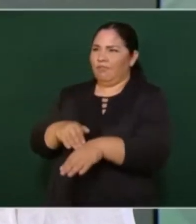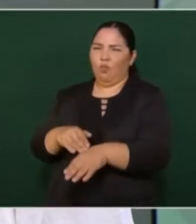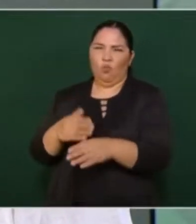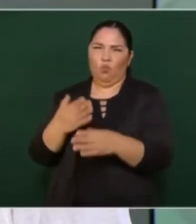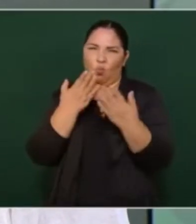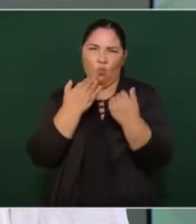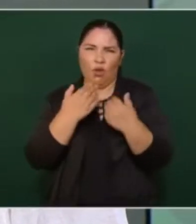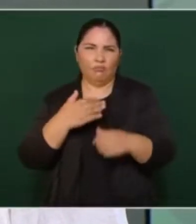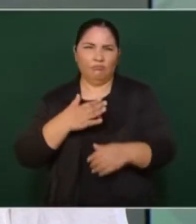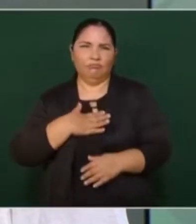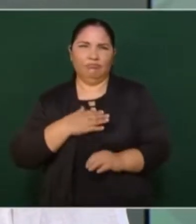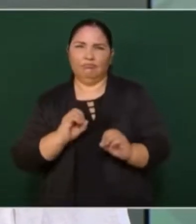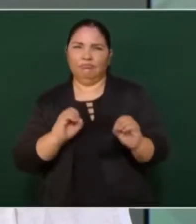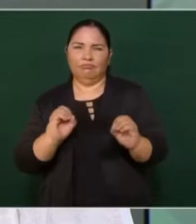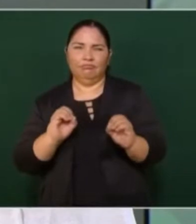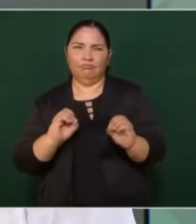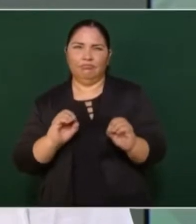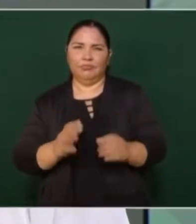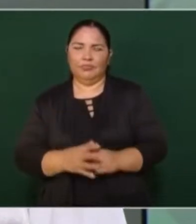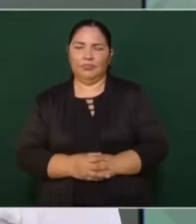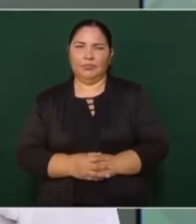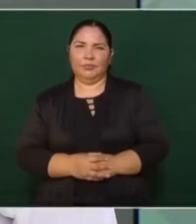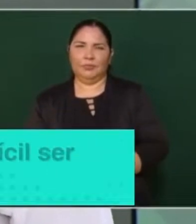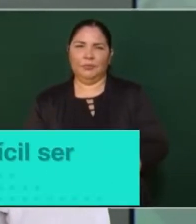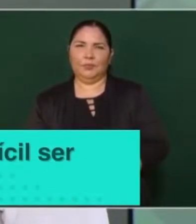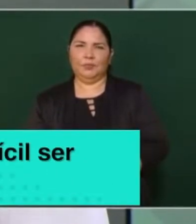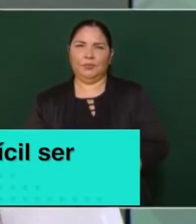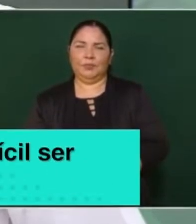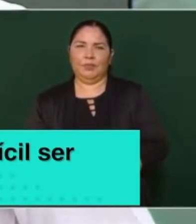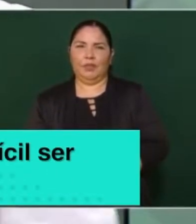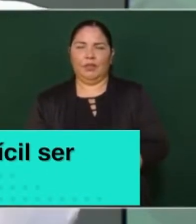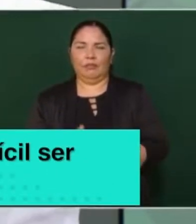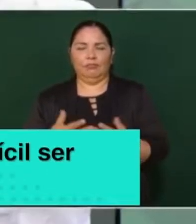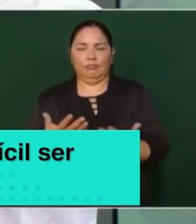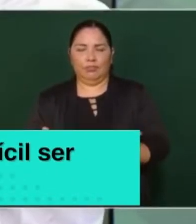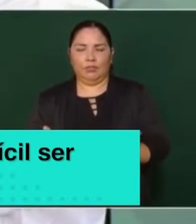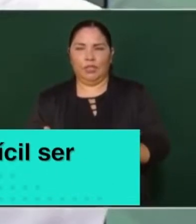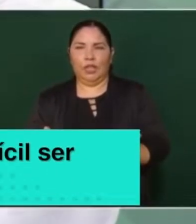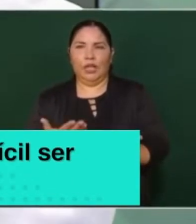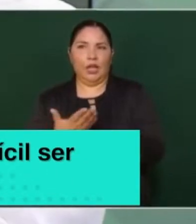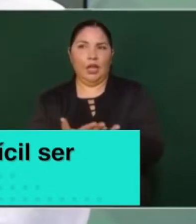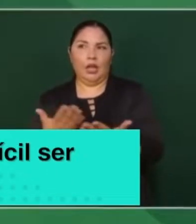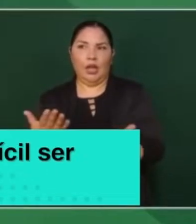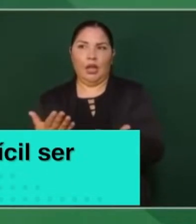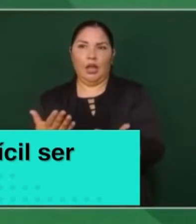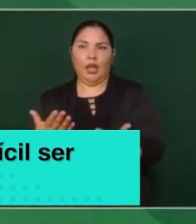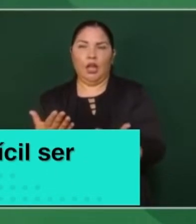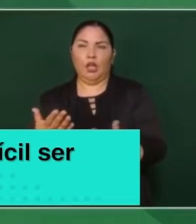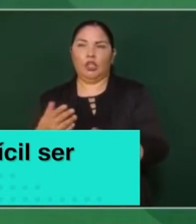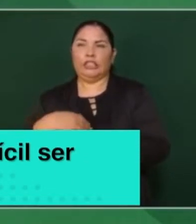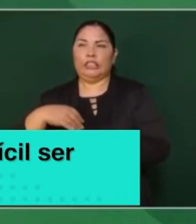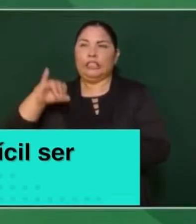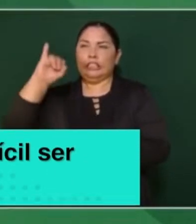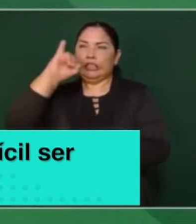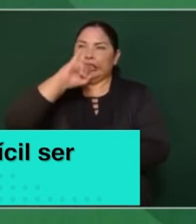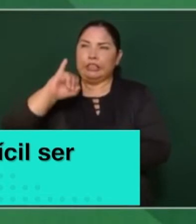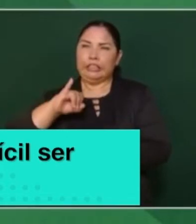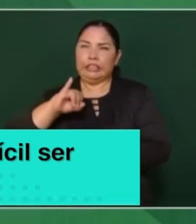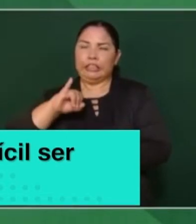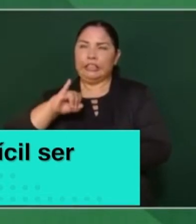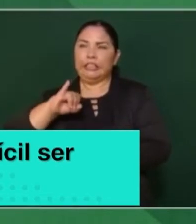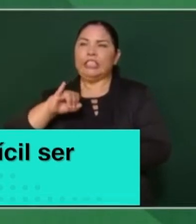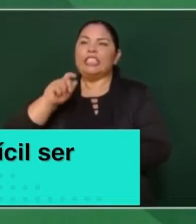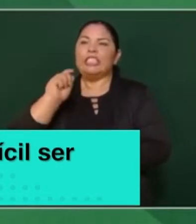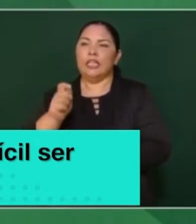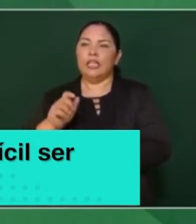solamente tenemos como amo al